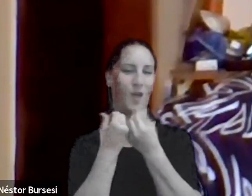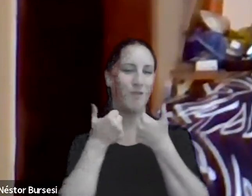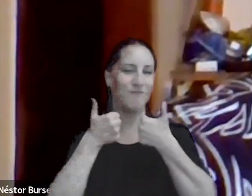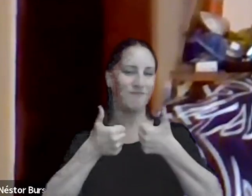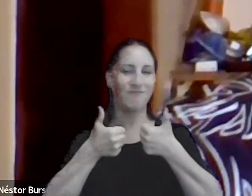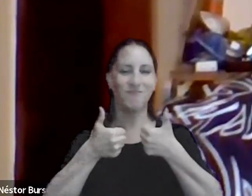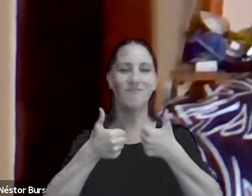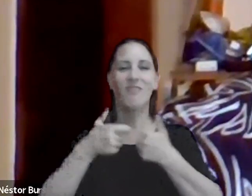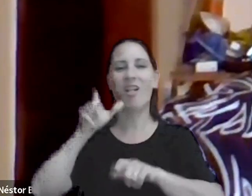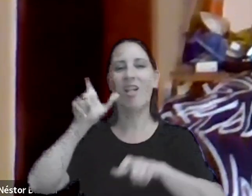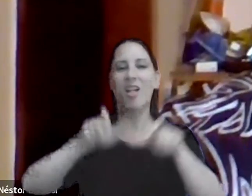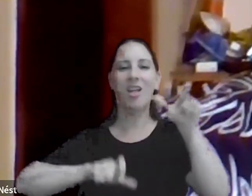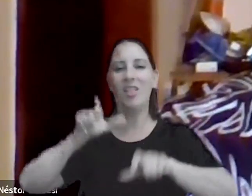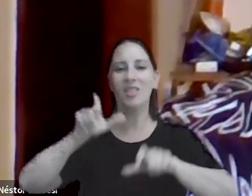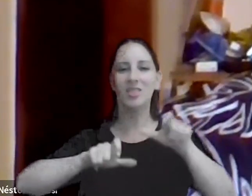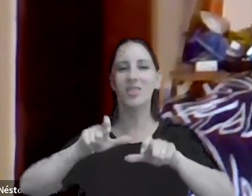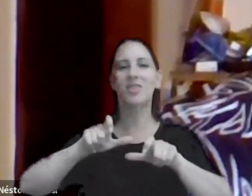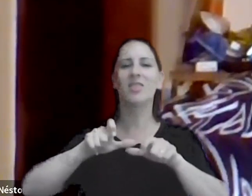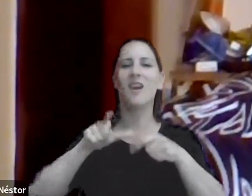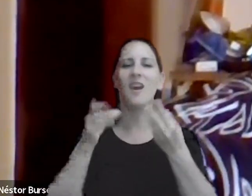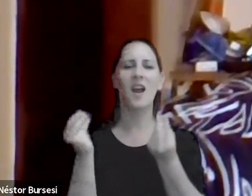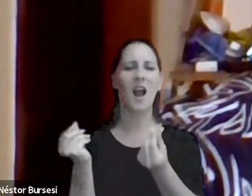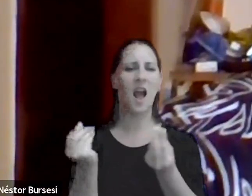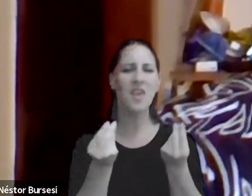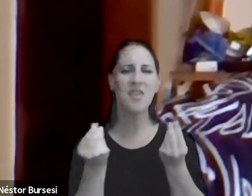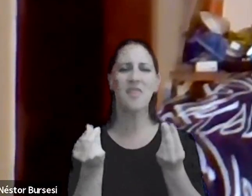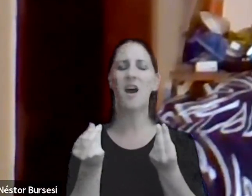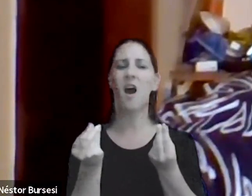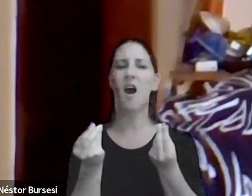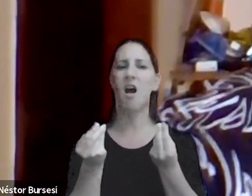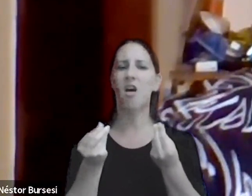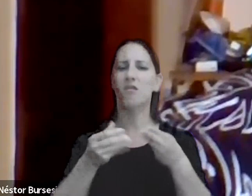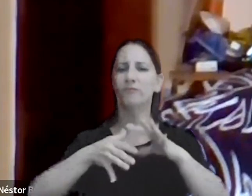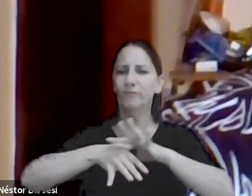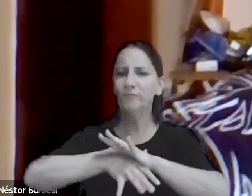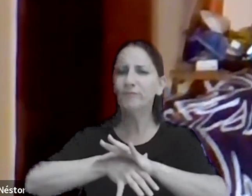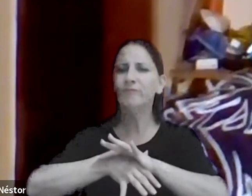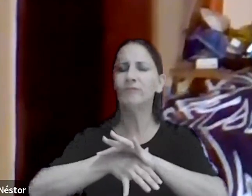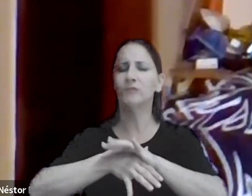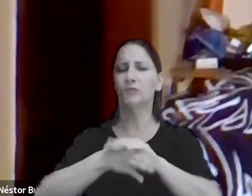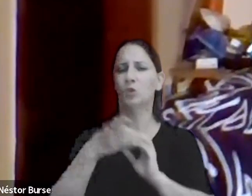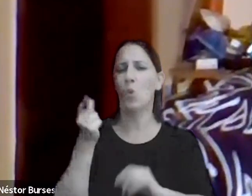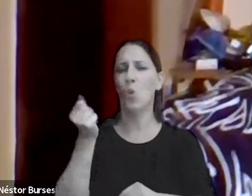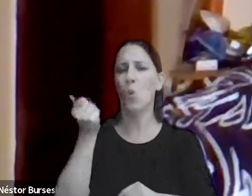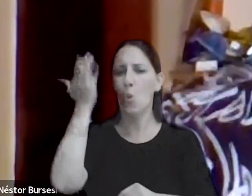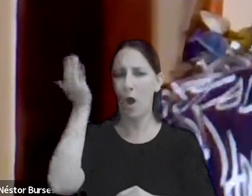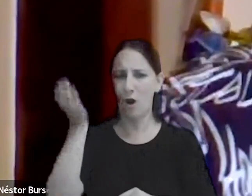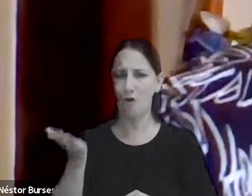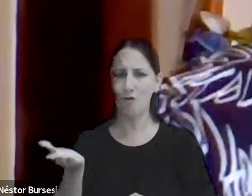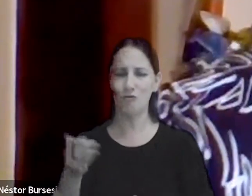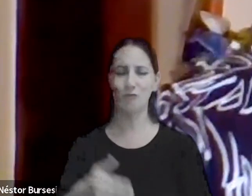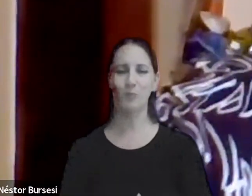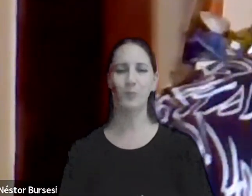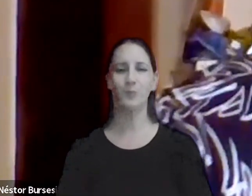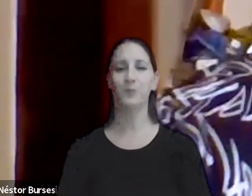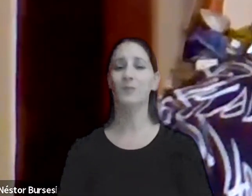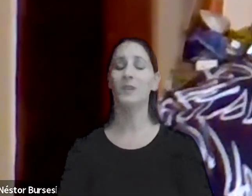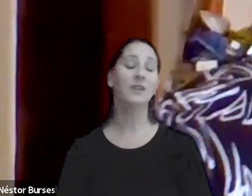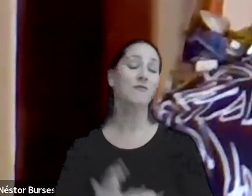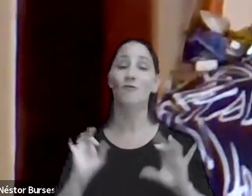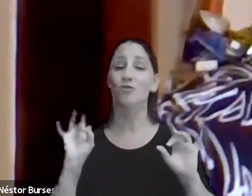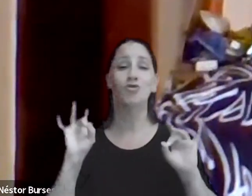mucha calidad de mucha de mucho valor así que nada más que